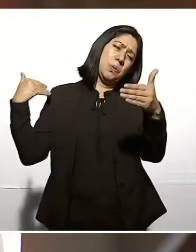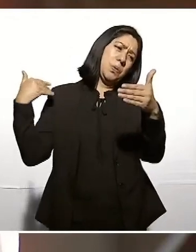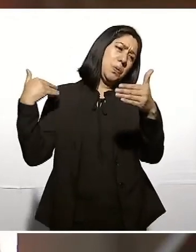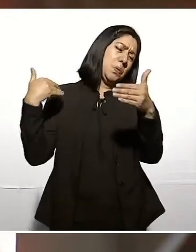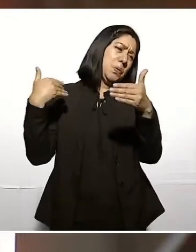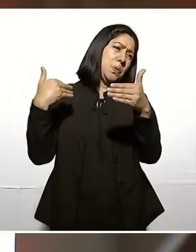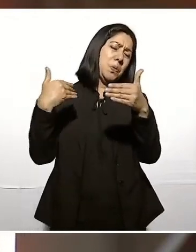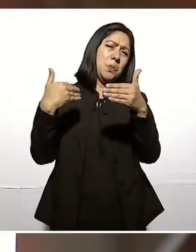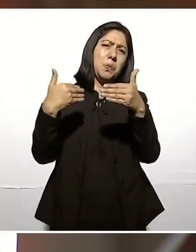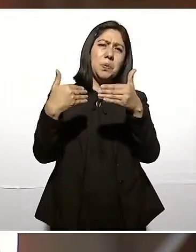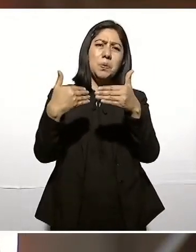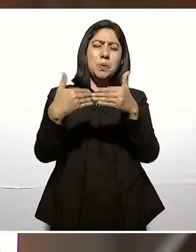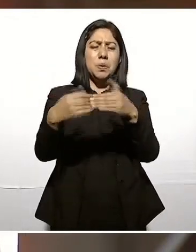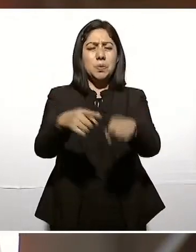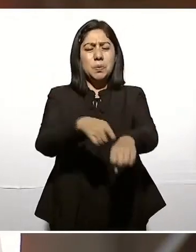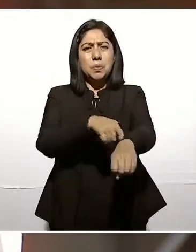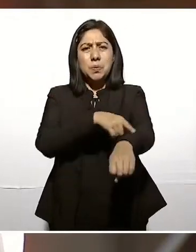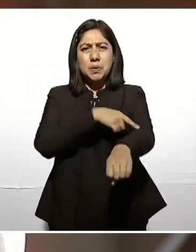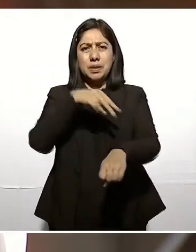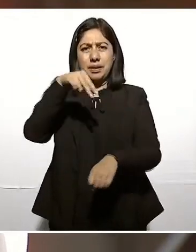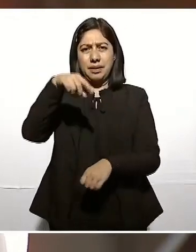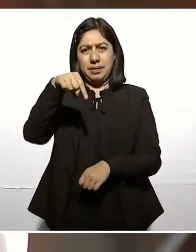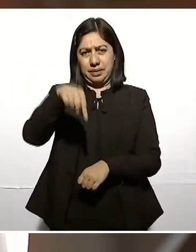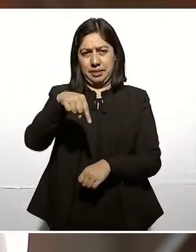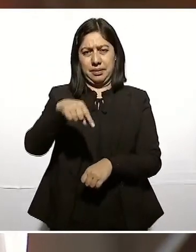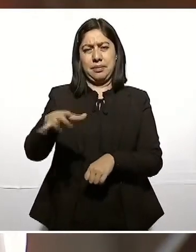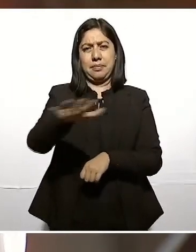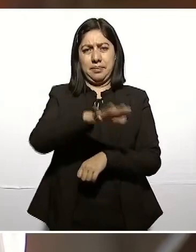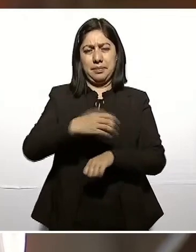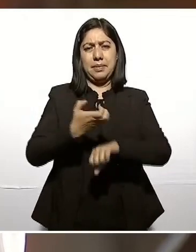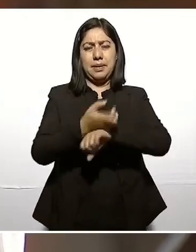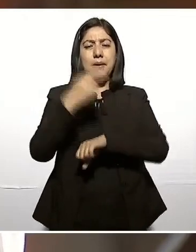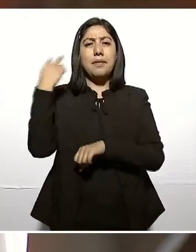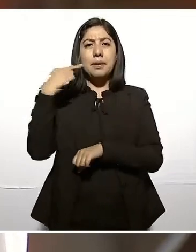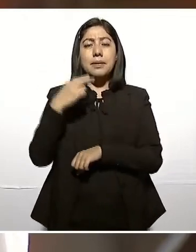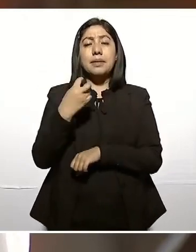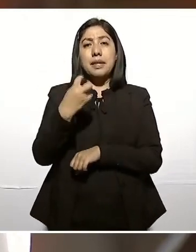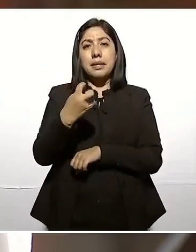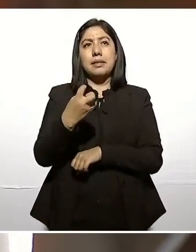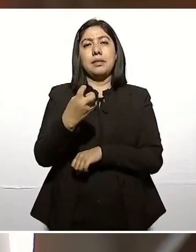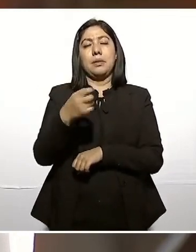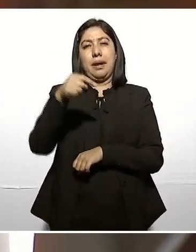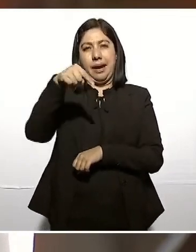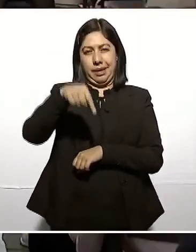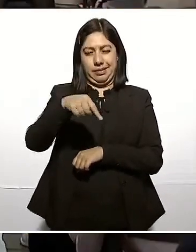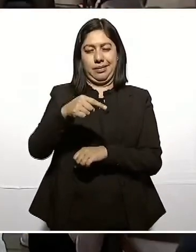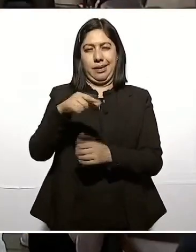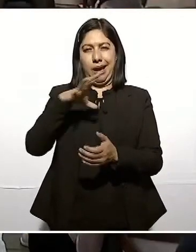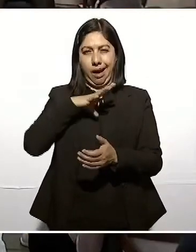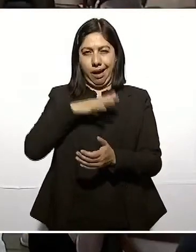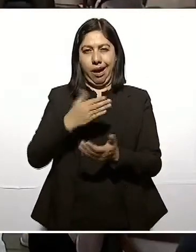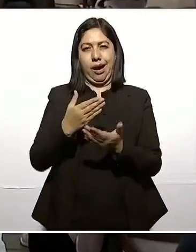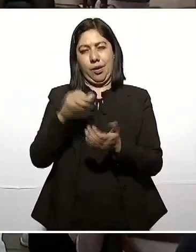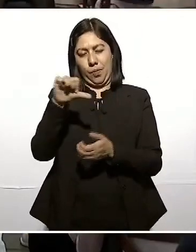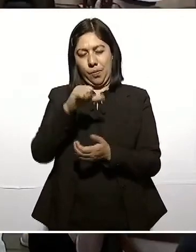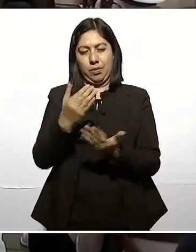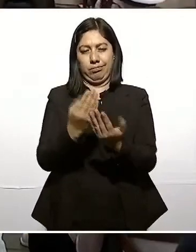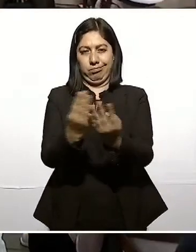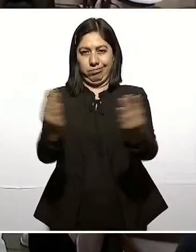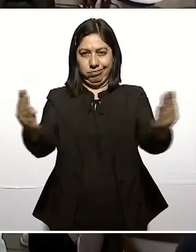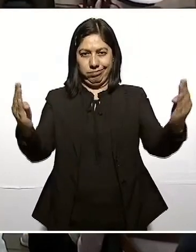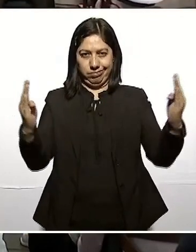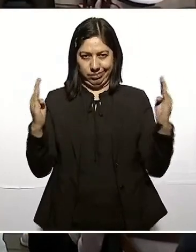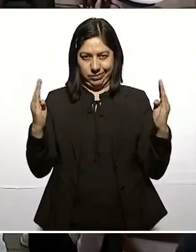Veracruz. Y estar en este fuerte, pues significa